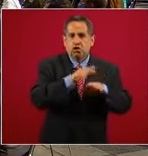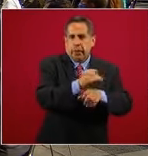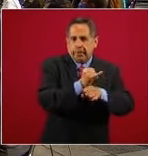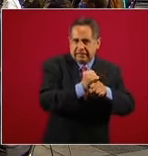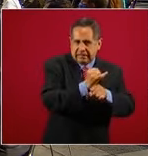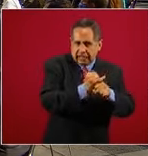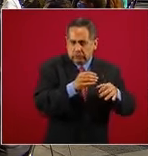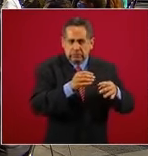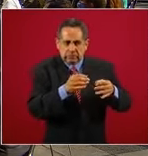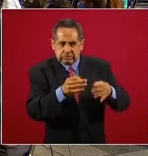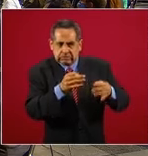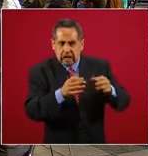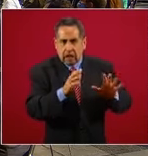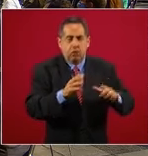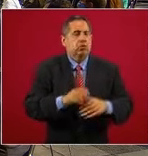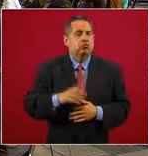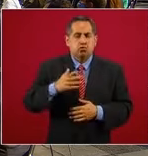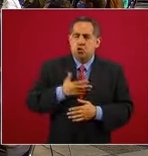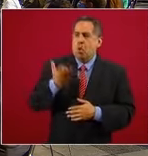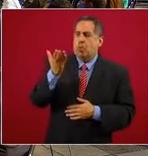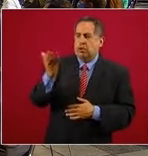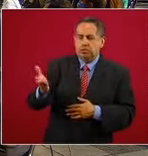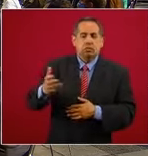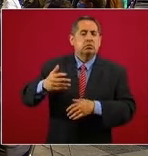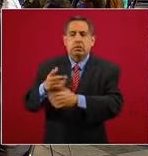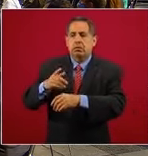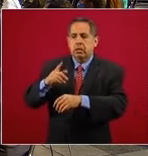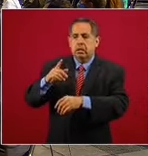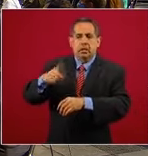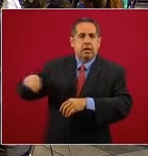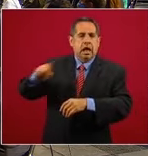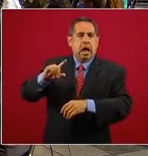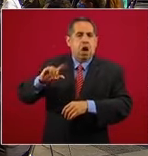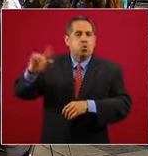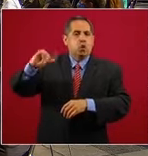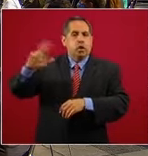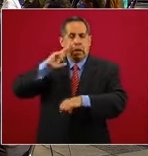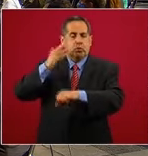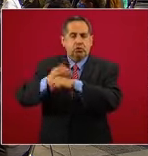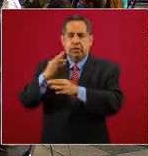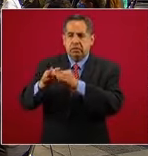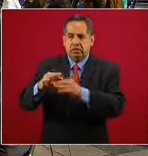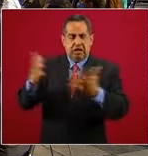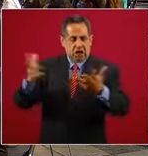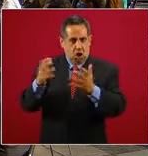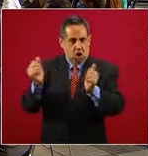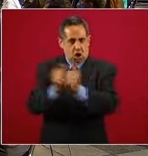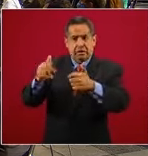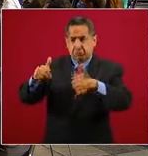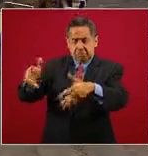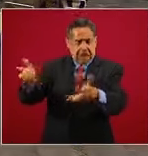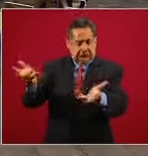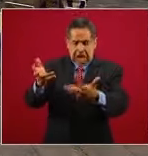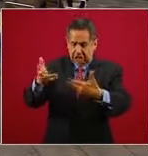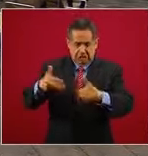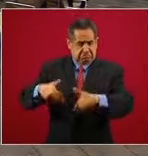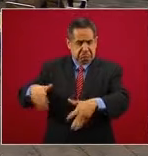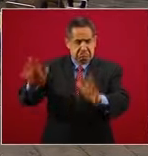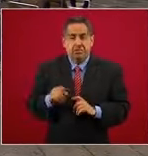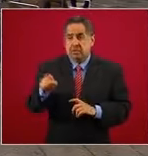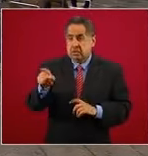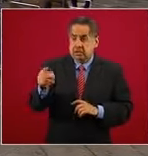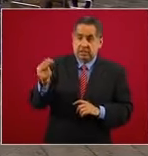he propuesto que las autoridades responsables desahoguen el asunto con absoluta libertad y que de ser